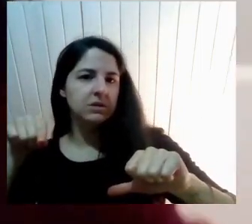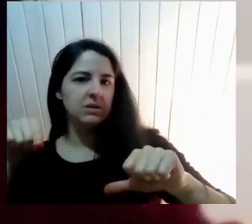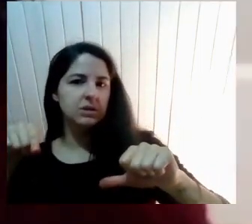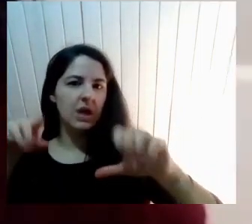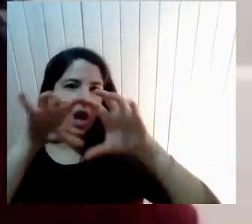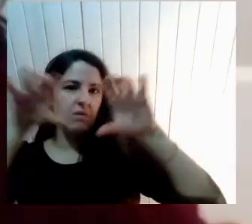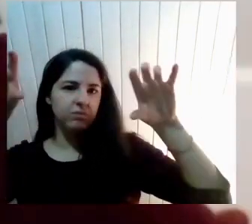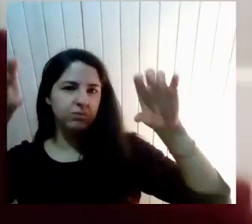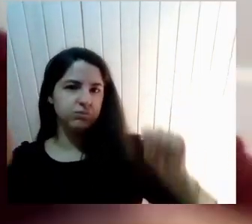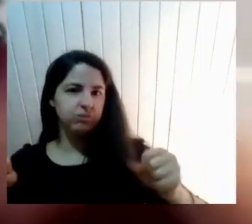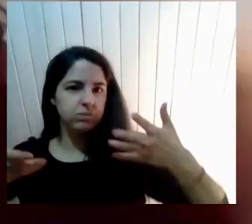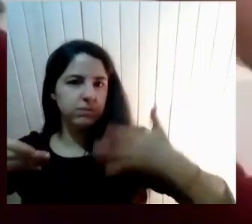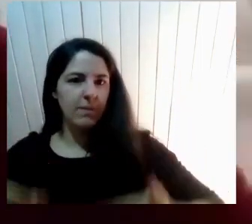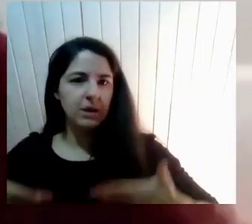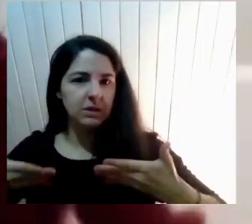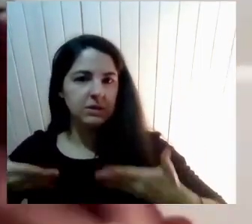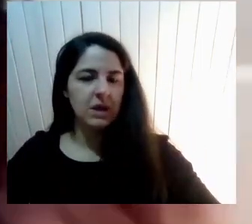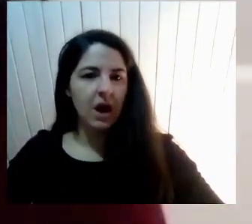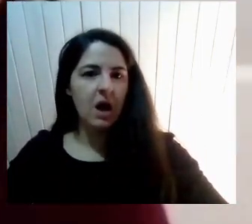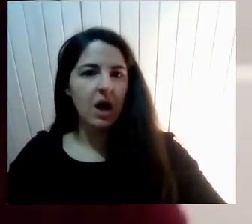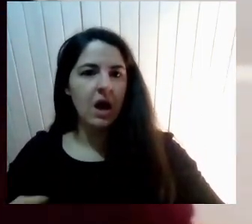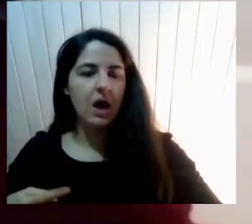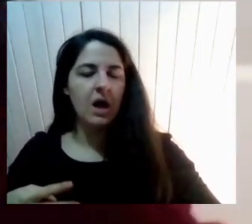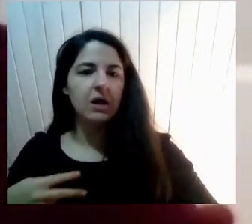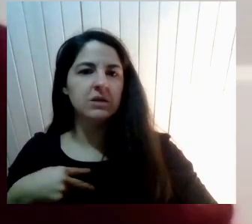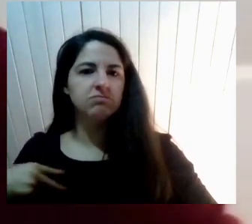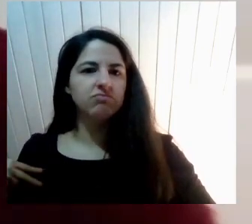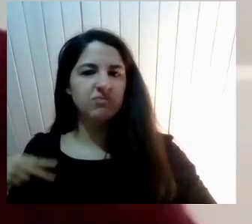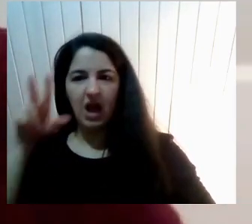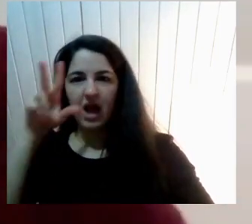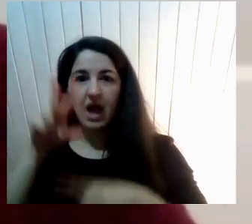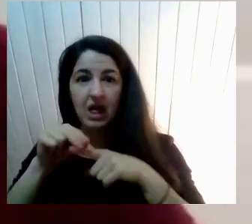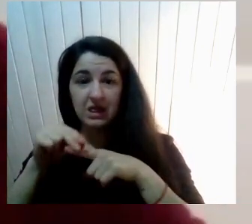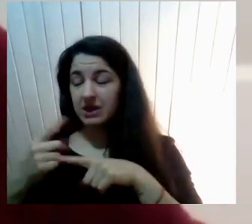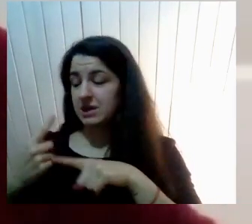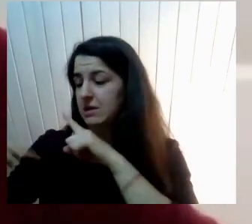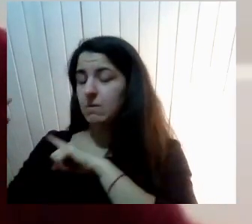Hiperpesadas Hipernombradas Hiperañejas Además Perdón